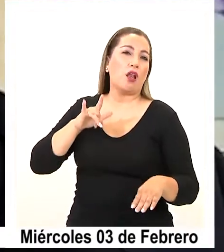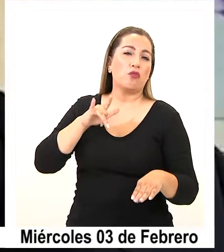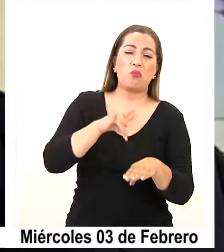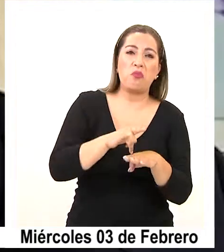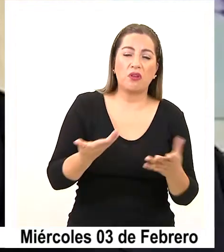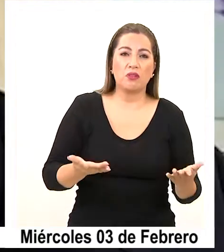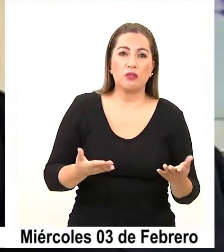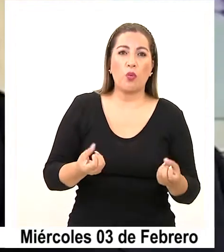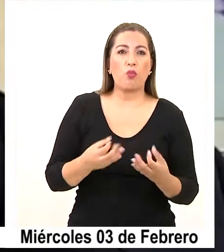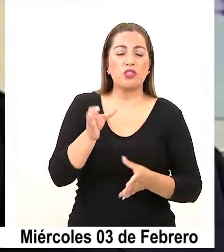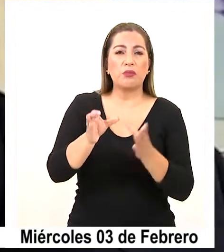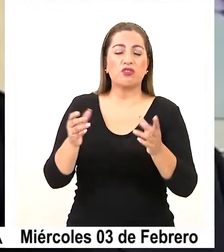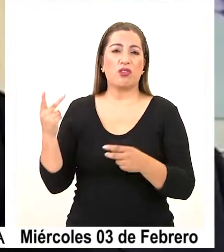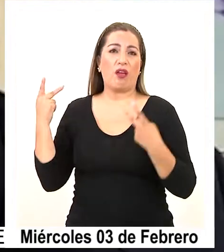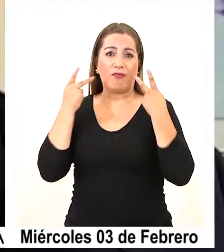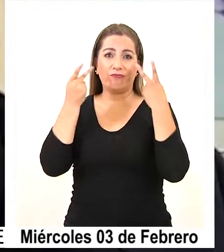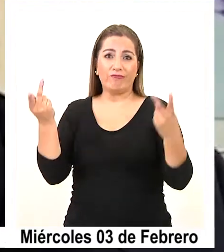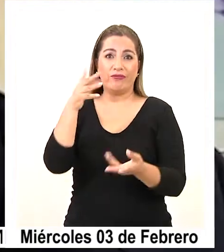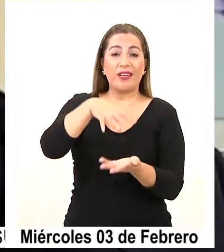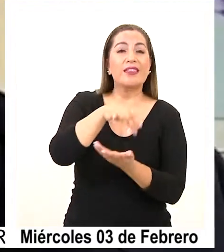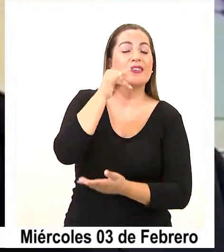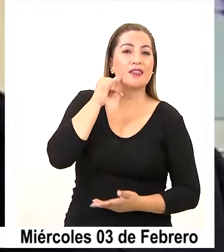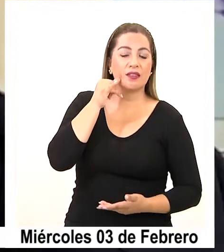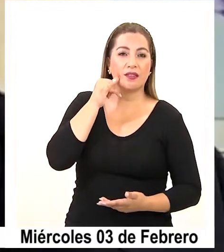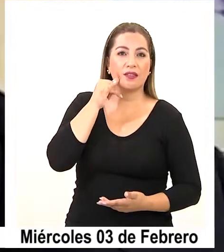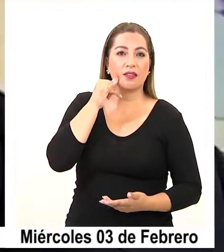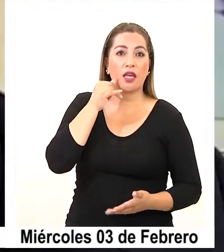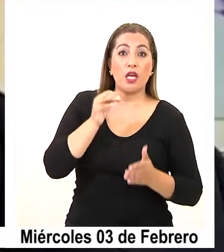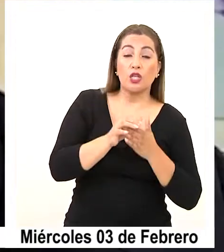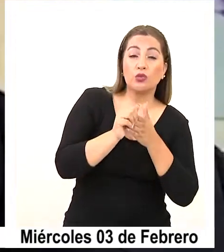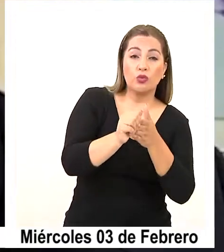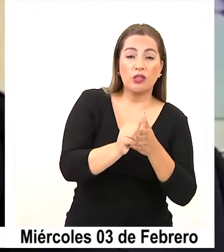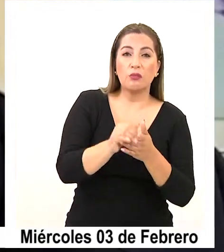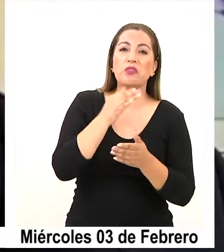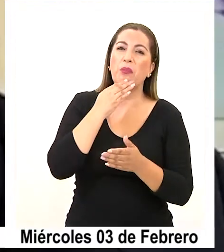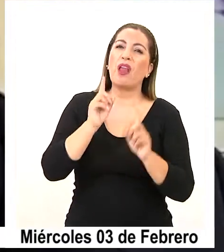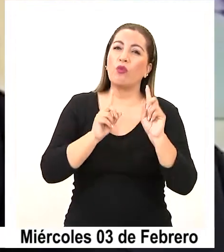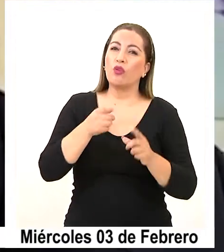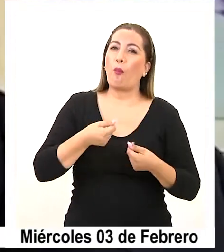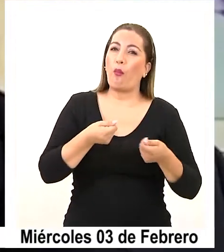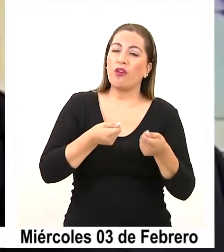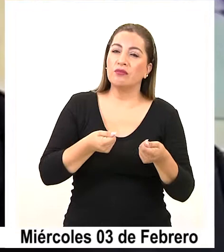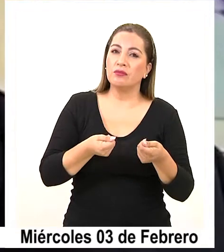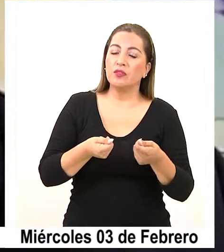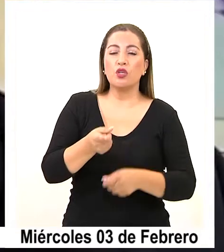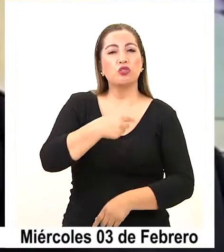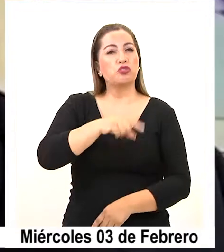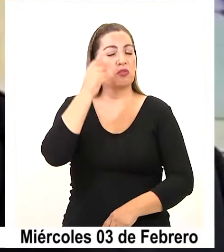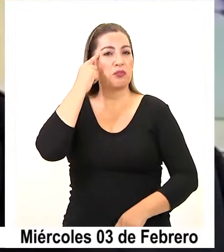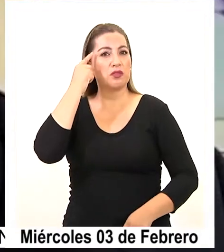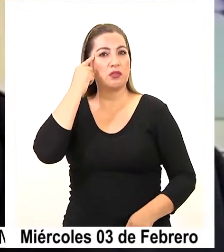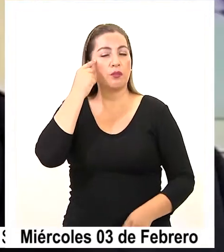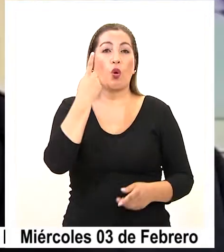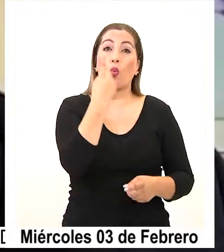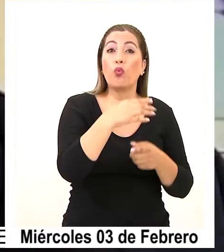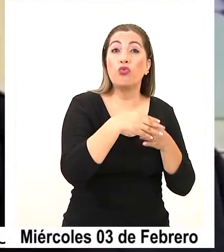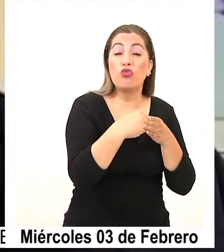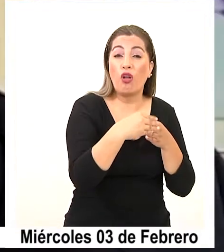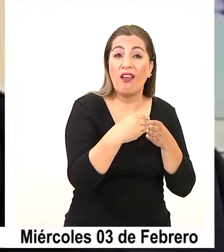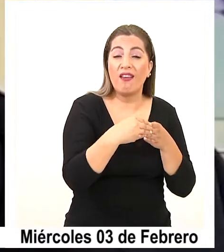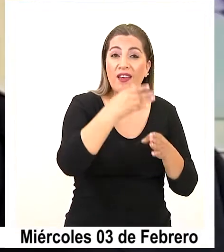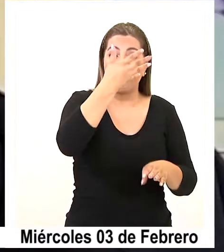mucha de la gente que viaja aquí que viene por turismo y también viene por negocio, nosotros estimamos que por cada dólar que